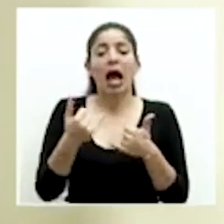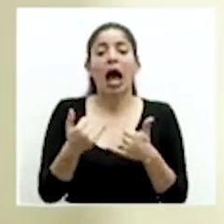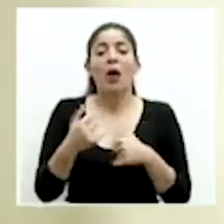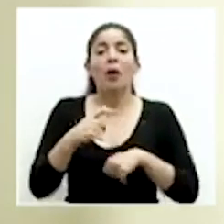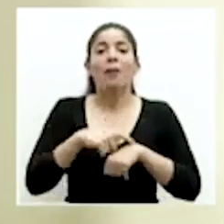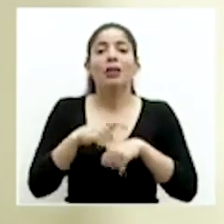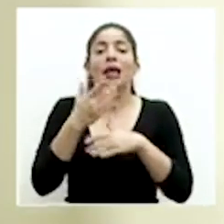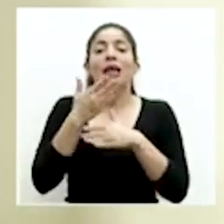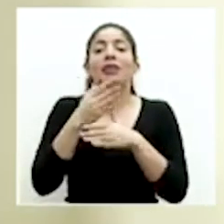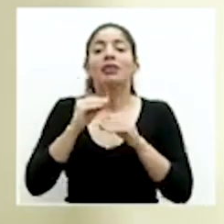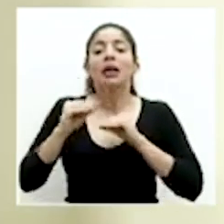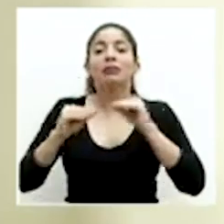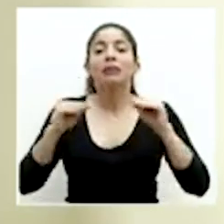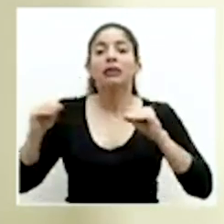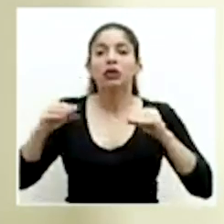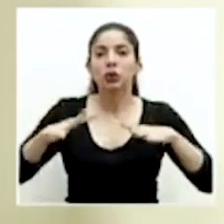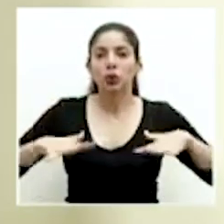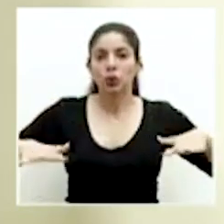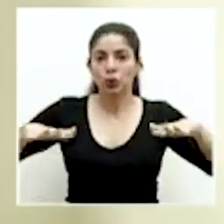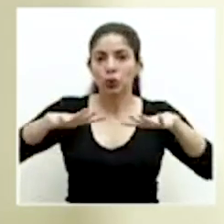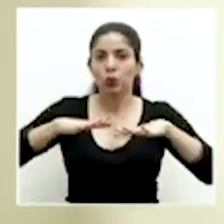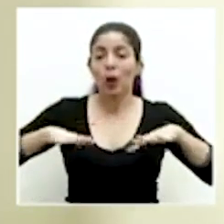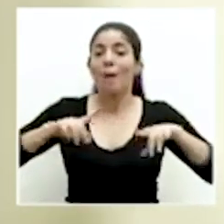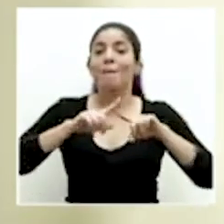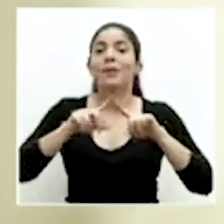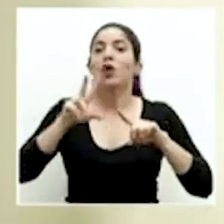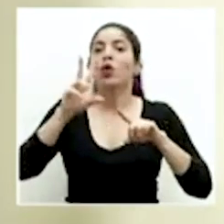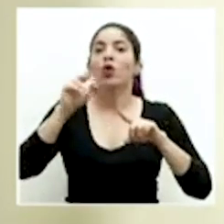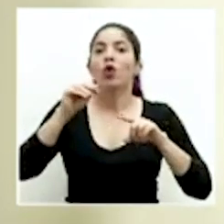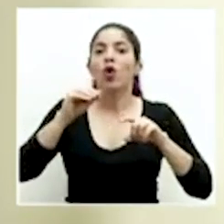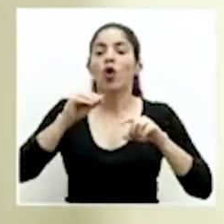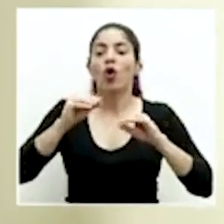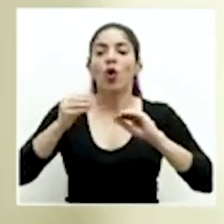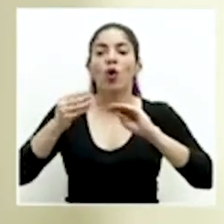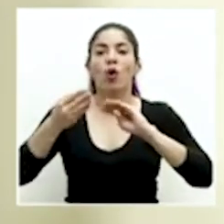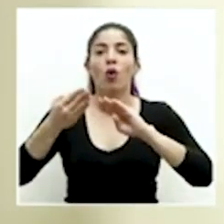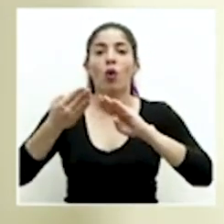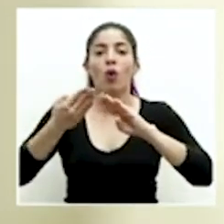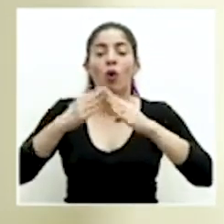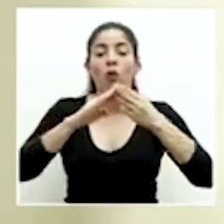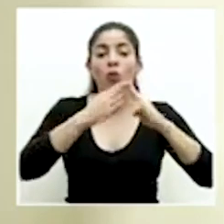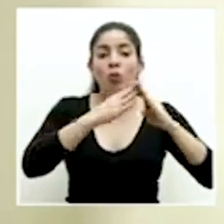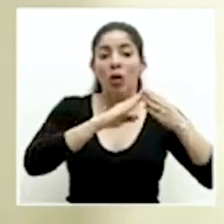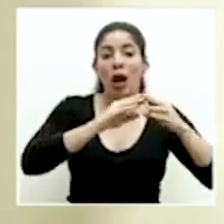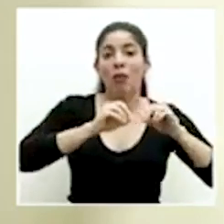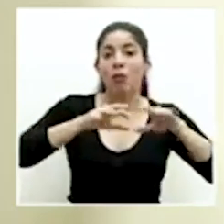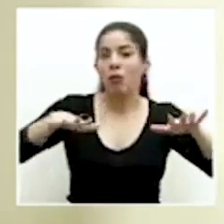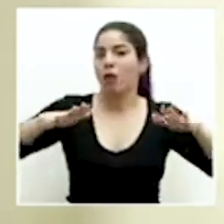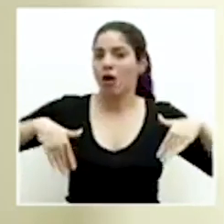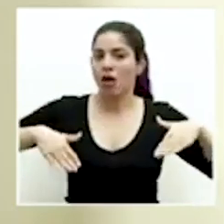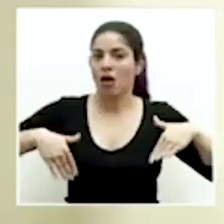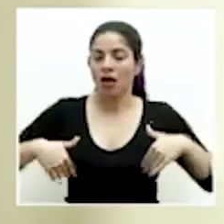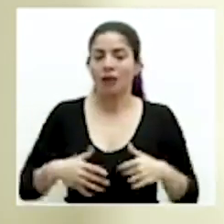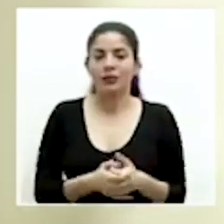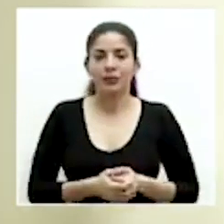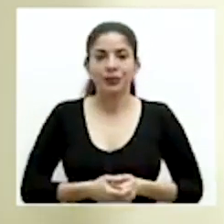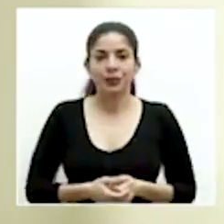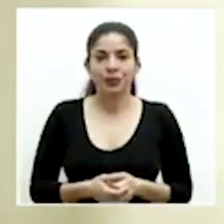transmisión local pero que no se ha sostenido esa transmisión hacia la transmisión comunitaria